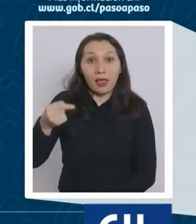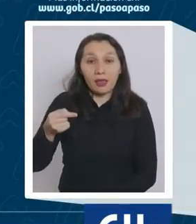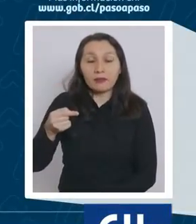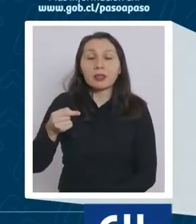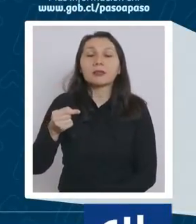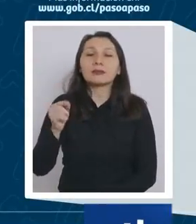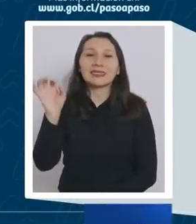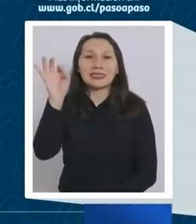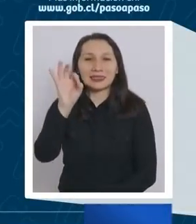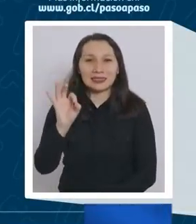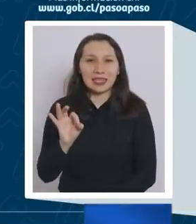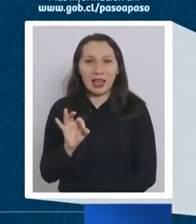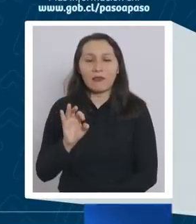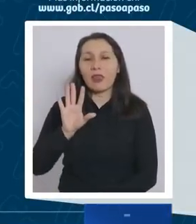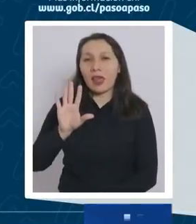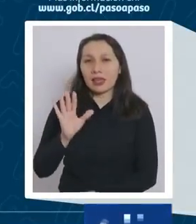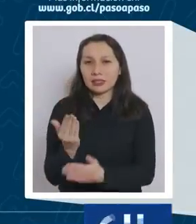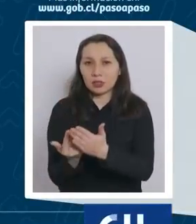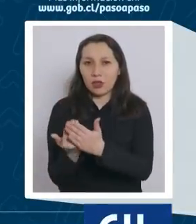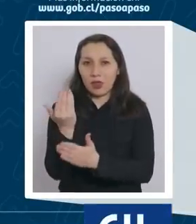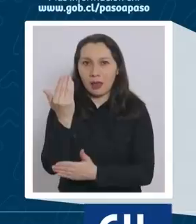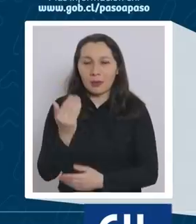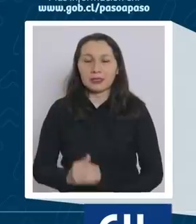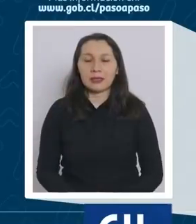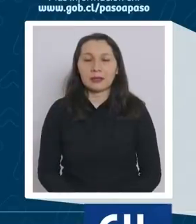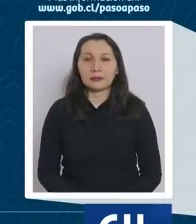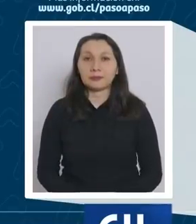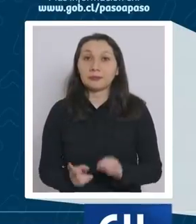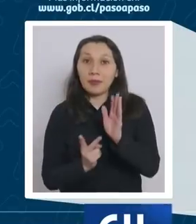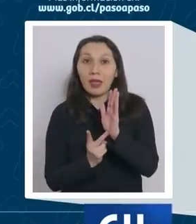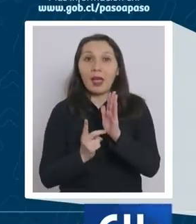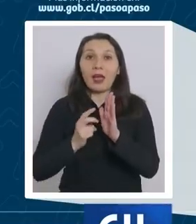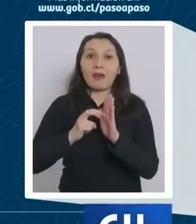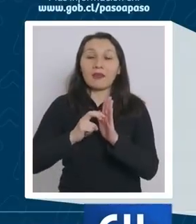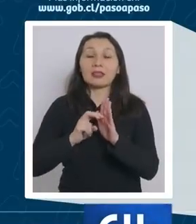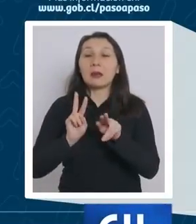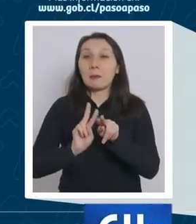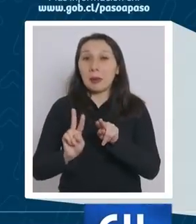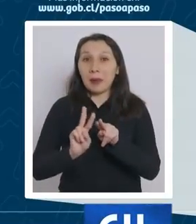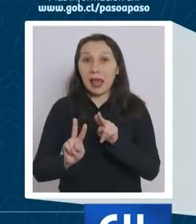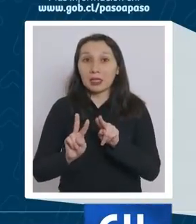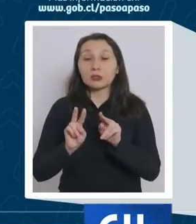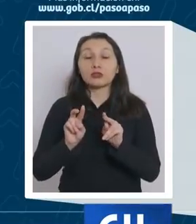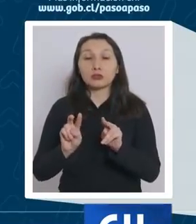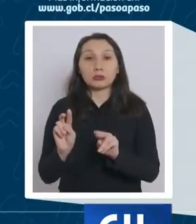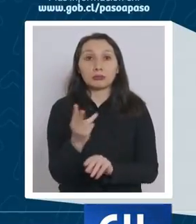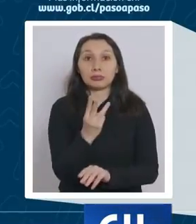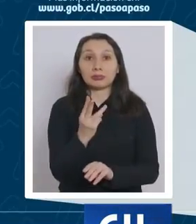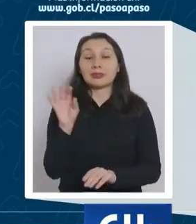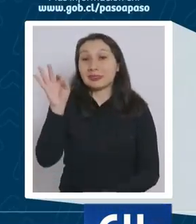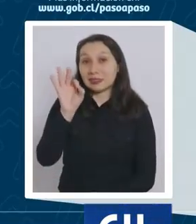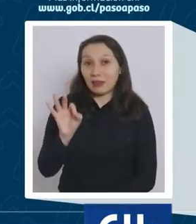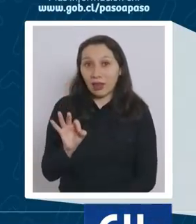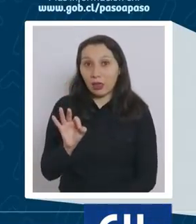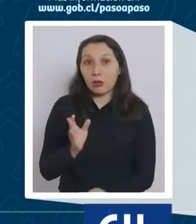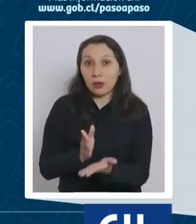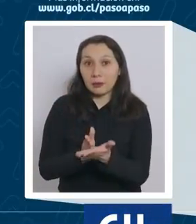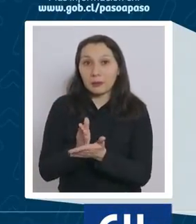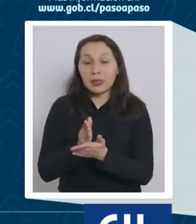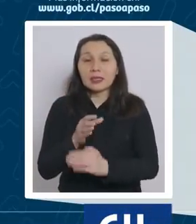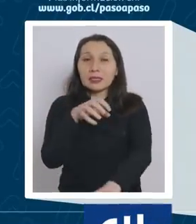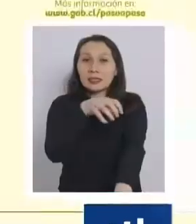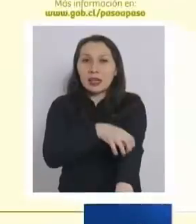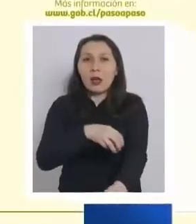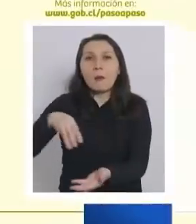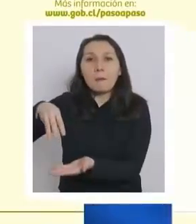comienzan a partir del día sábado a las 5 de la mañana. Avanzan a preparación a partir de este sábado en la